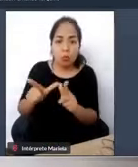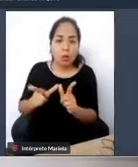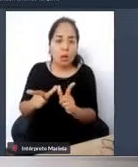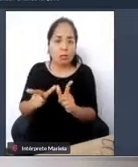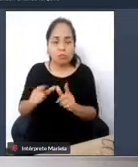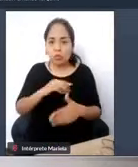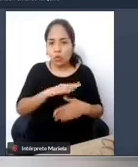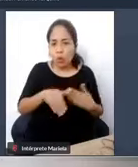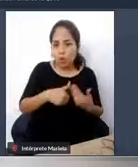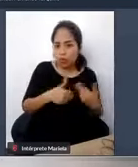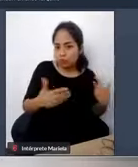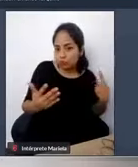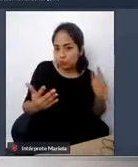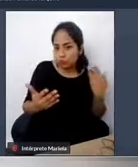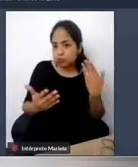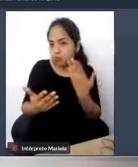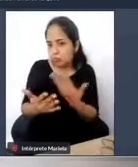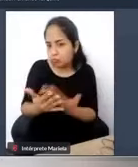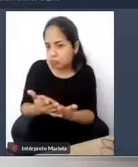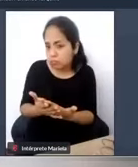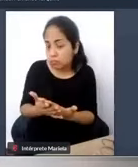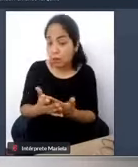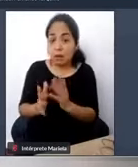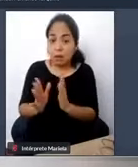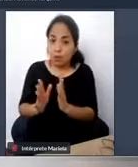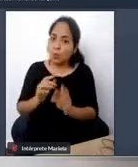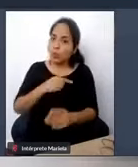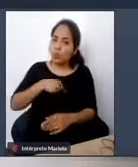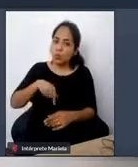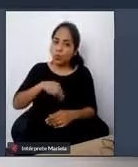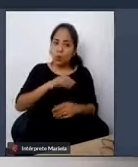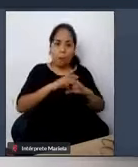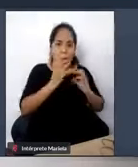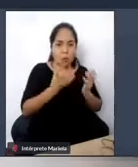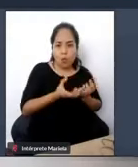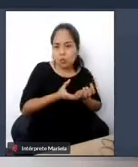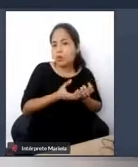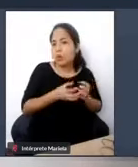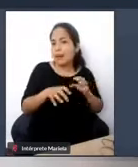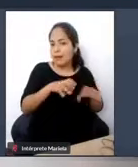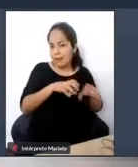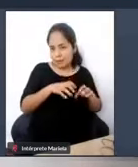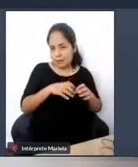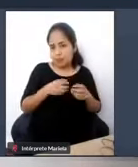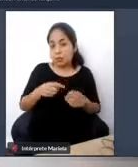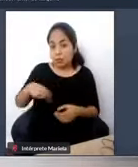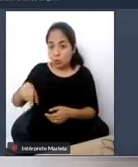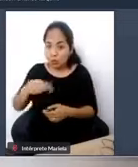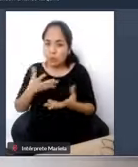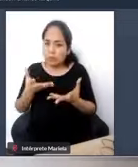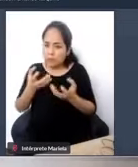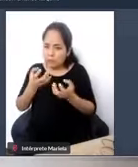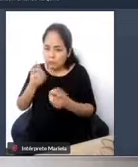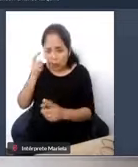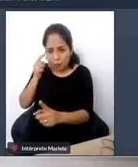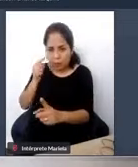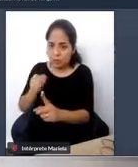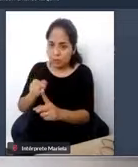eso lograrlo pues eso es lo que ahorita el primer mundo está haciendo en ese sentido voy a presentar un video que